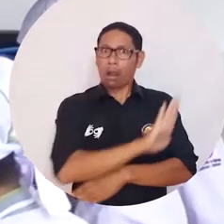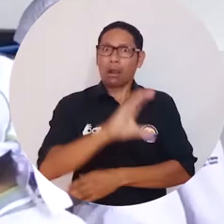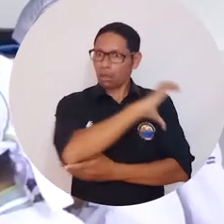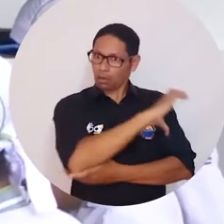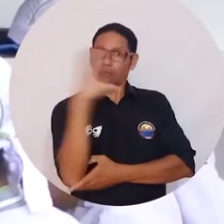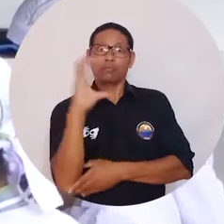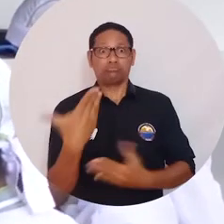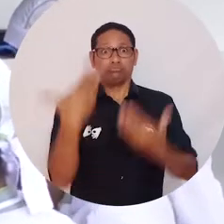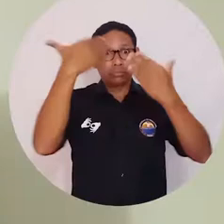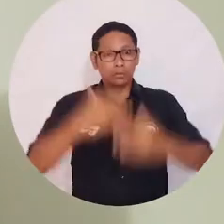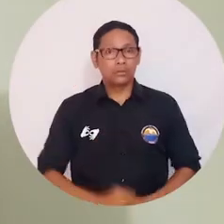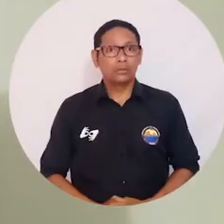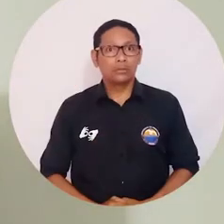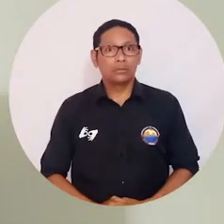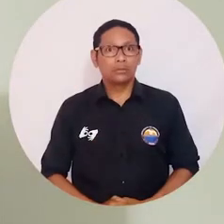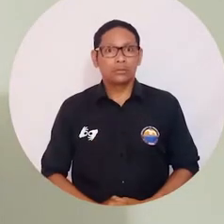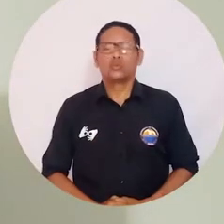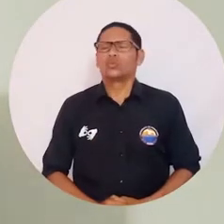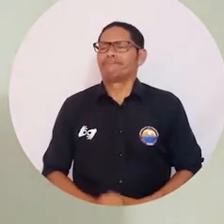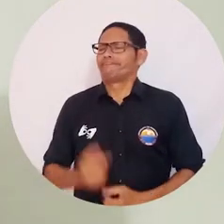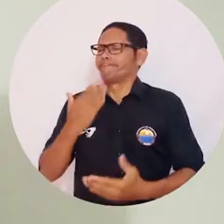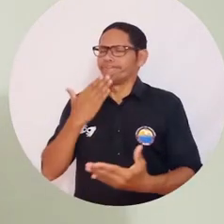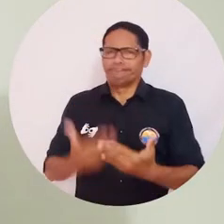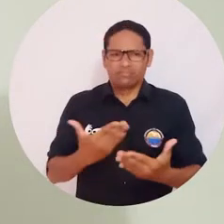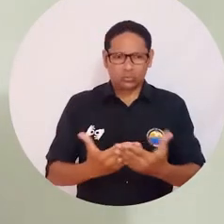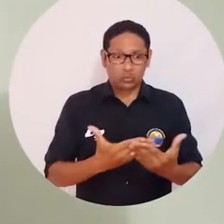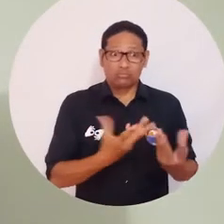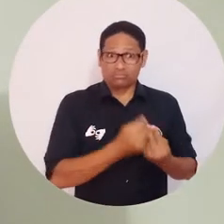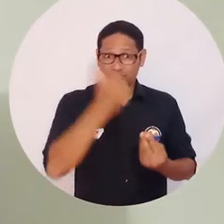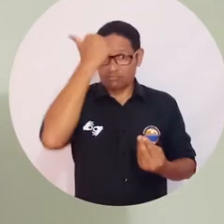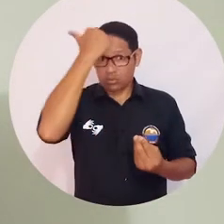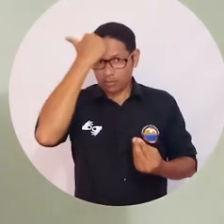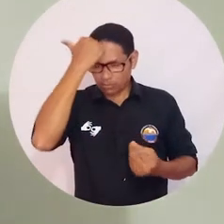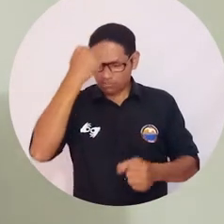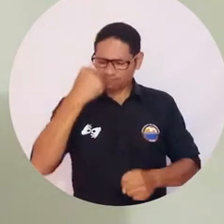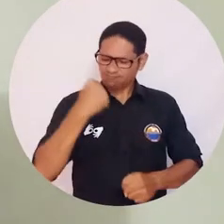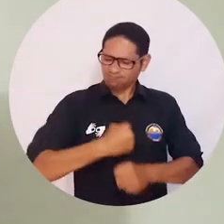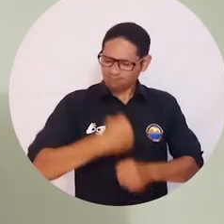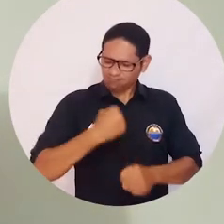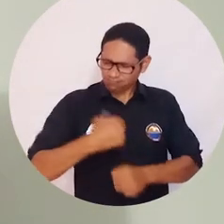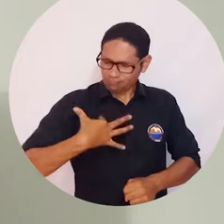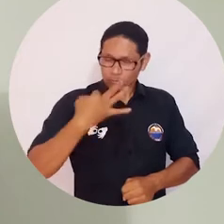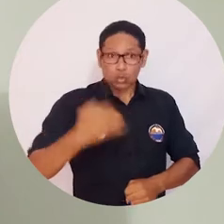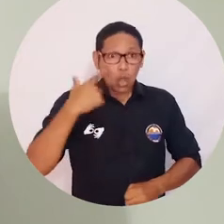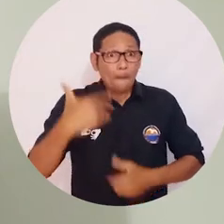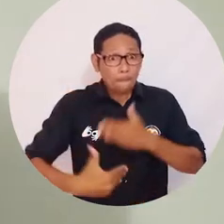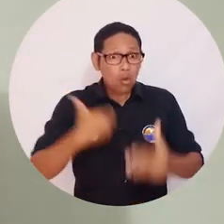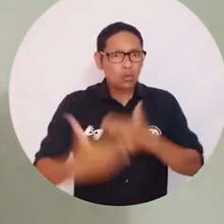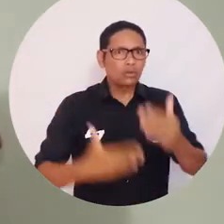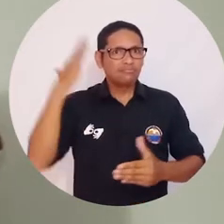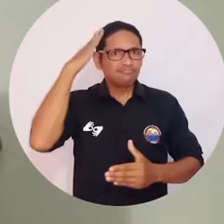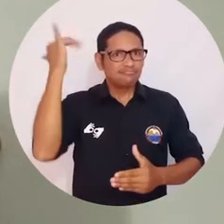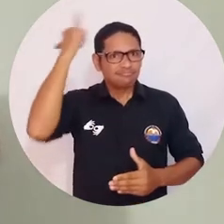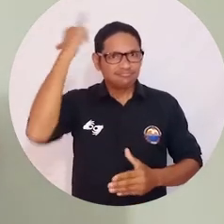de la región caribe colombiana. Todo esto lógicamente gracias al trabajo de nuestros docentes comprometidos con los procesos